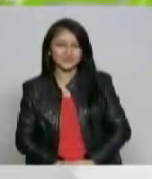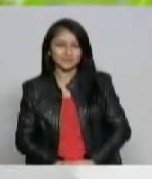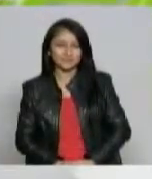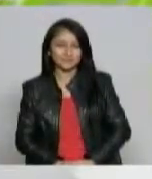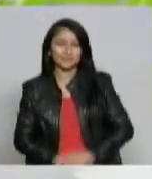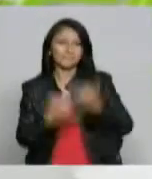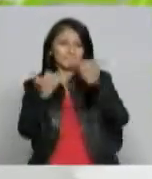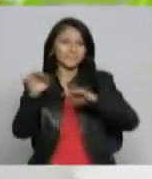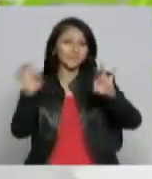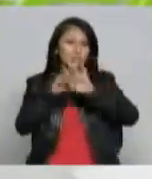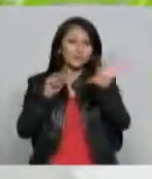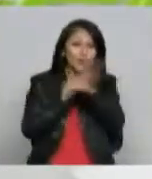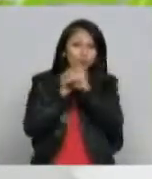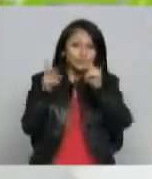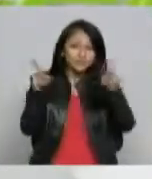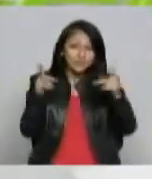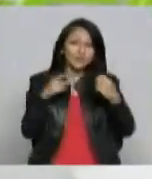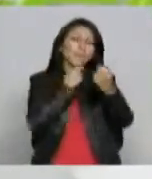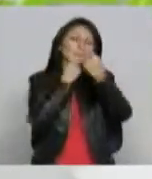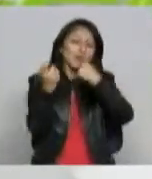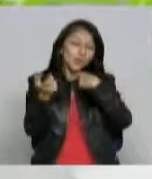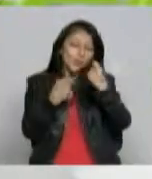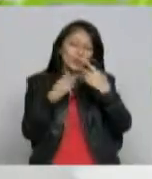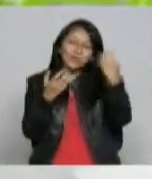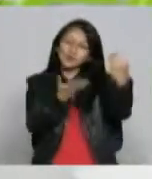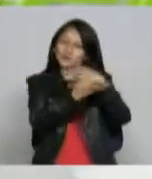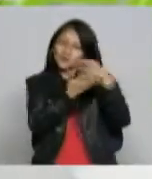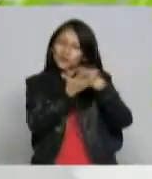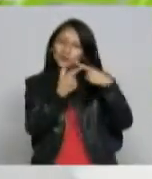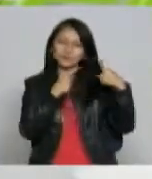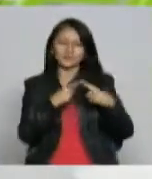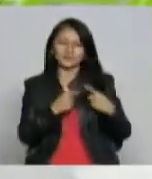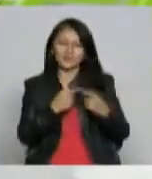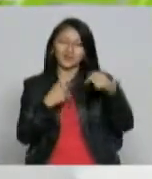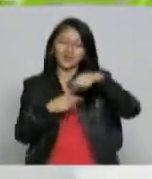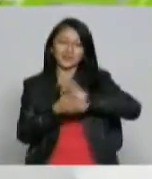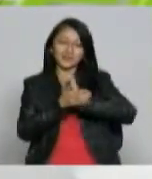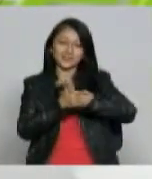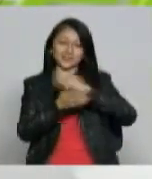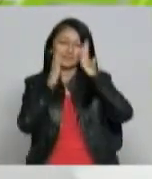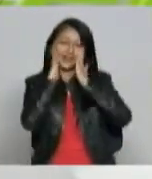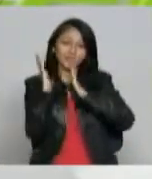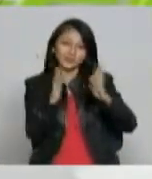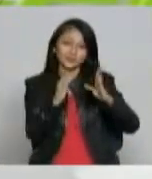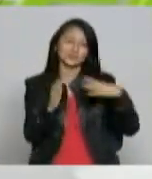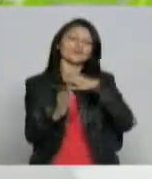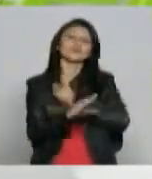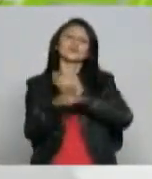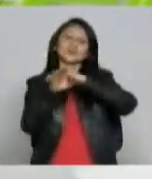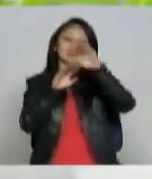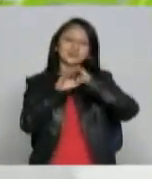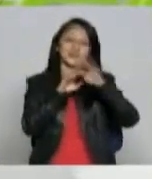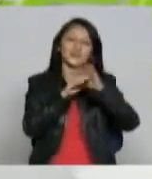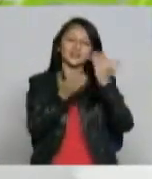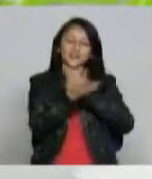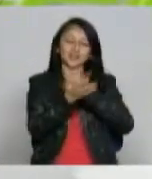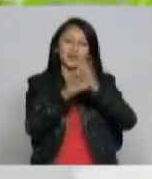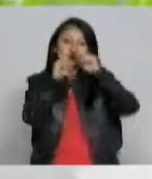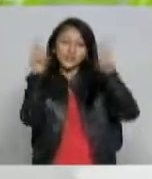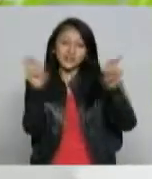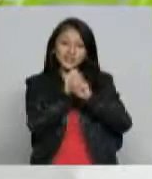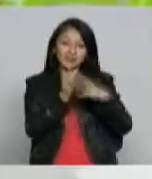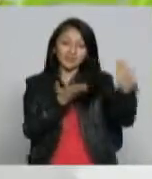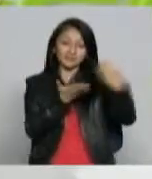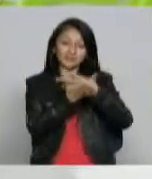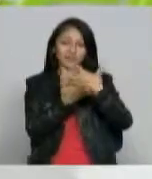es muy importante que ustedes participen con la defensoría del televidente de este canal regional por este motivo los invitamos para que nos escriban sus